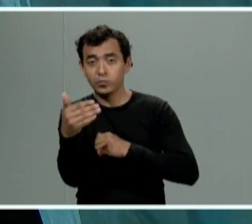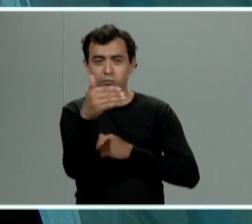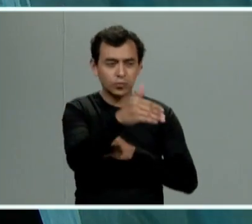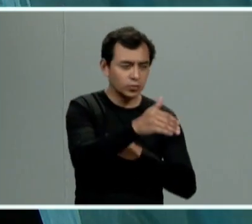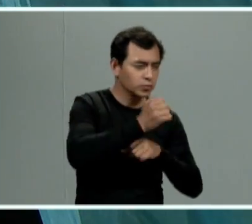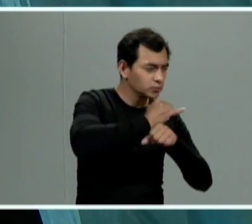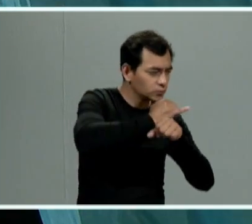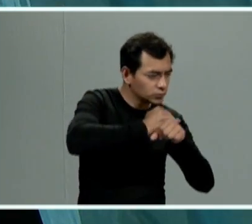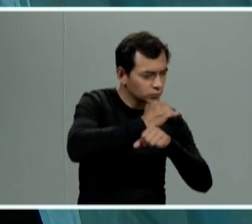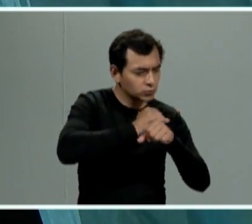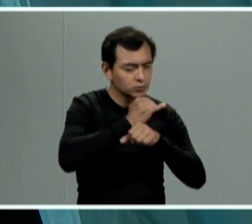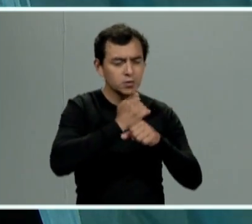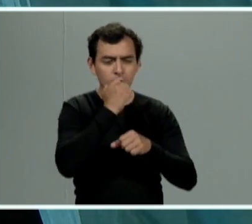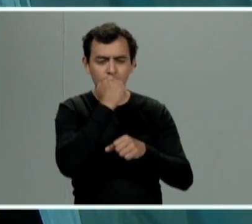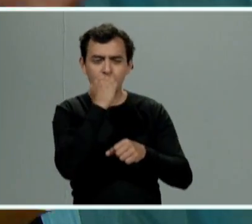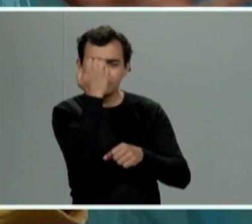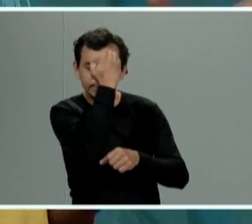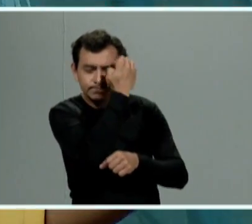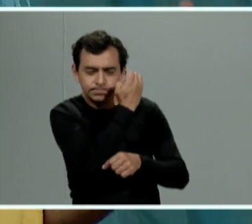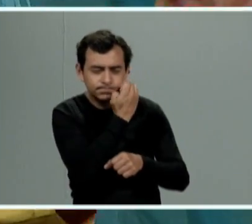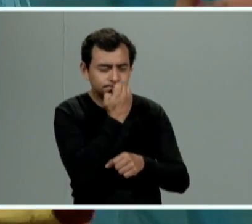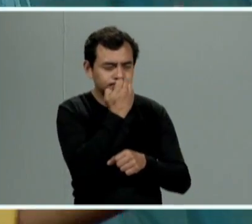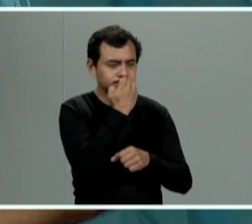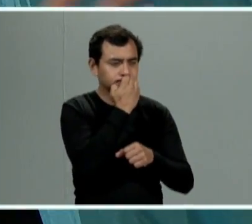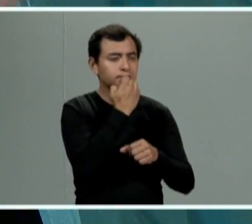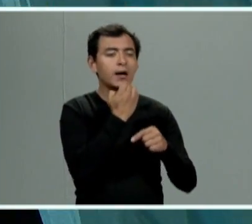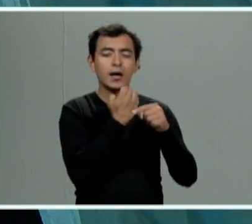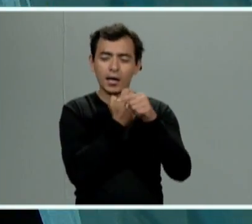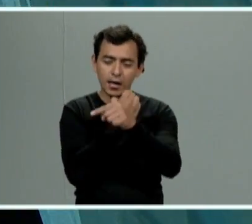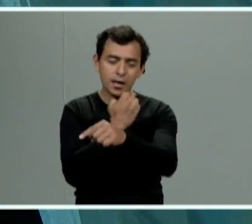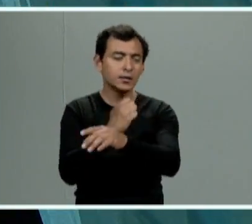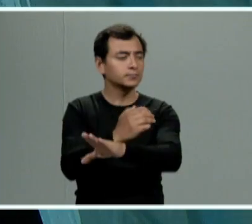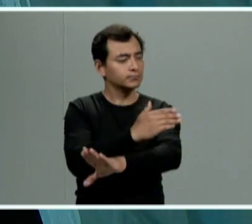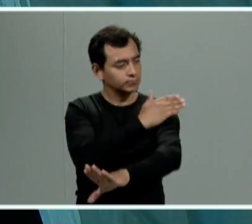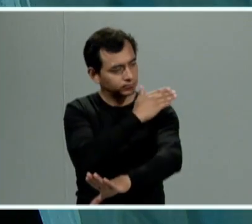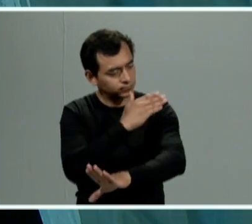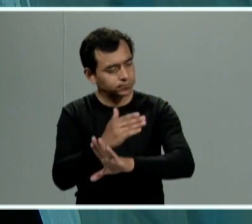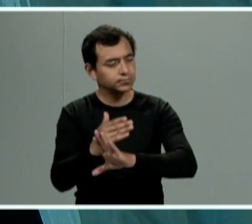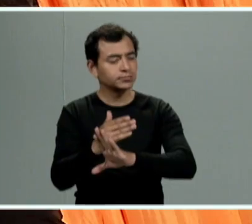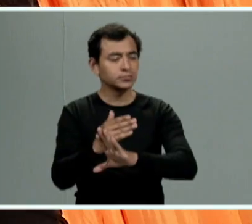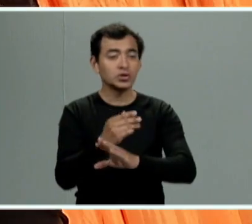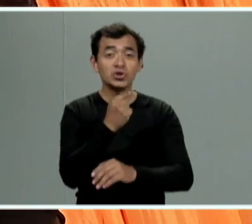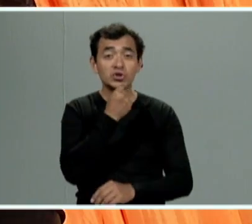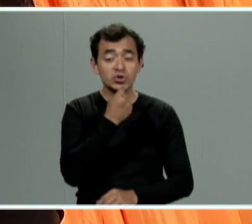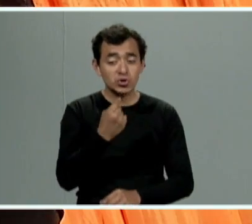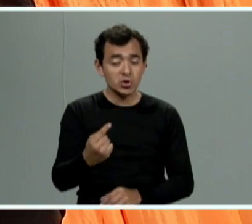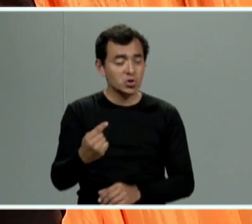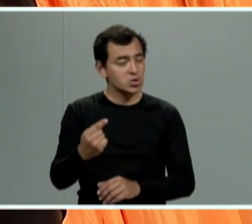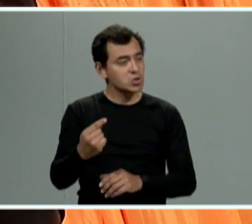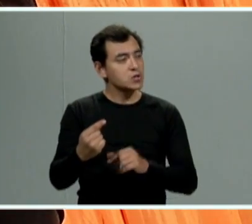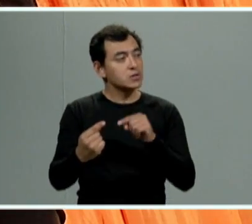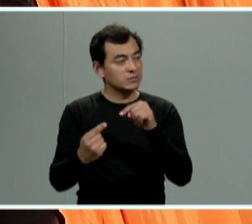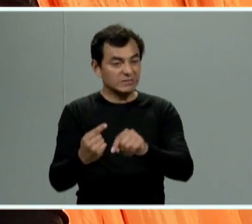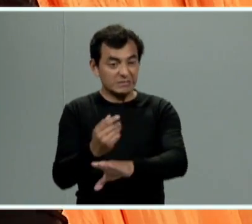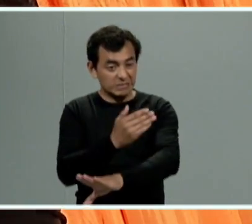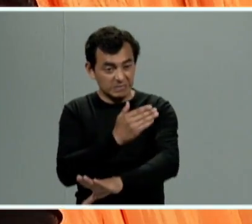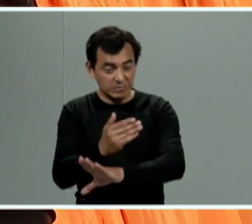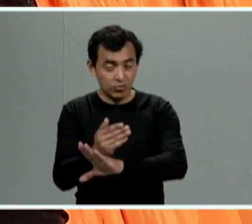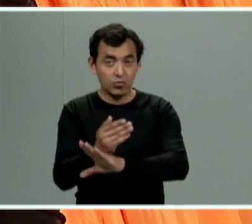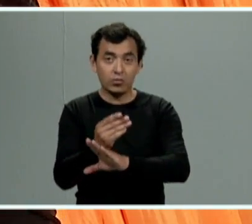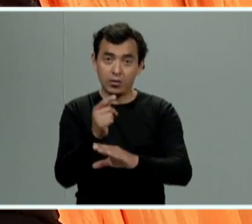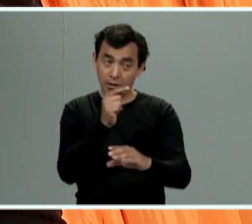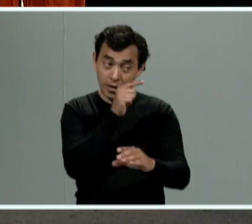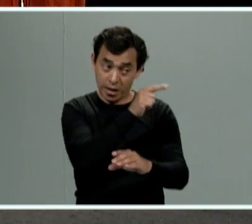investigaciones y en base a sus funciones ellos se llevan a este niño toman cartas en el asunto y ellos